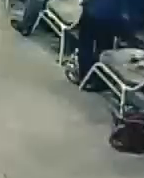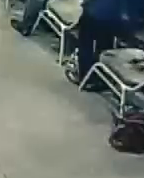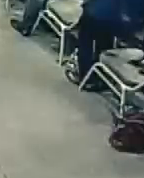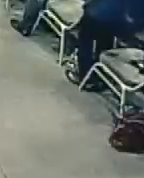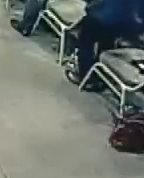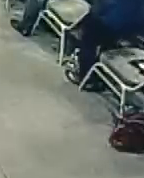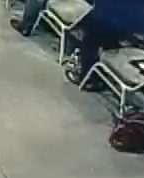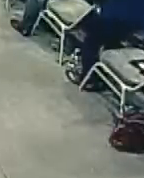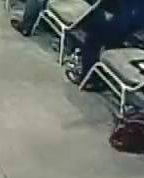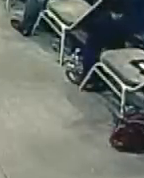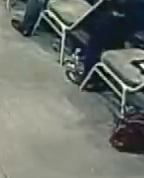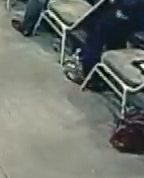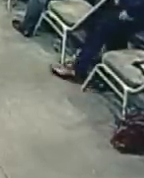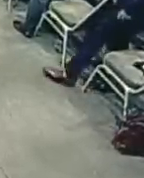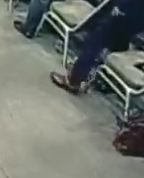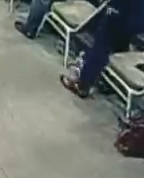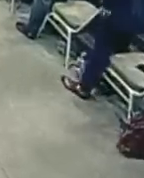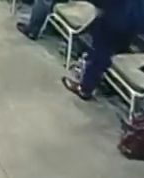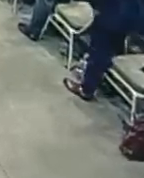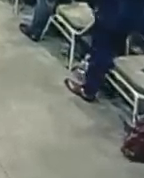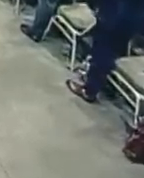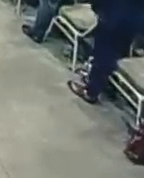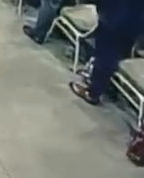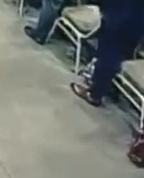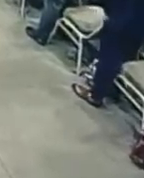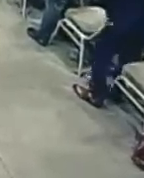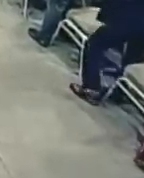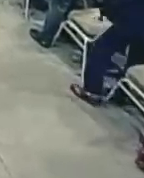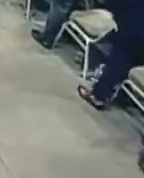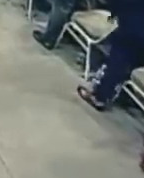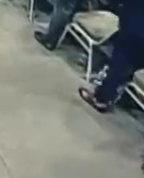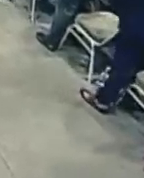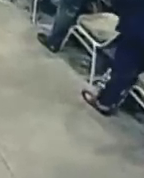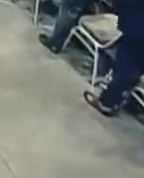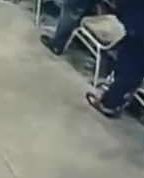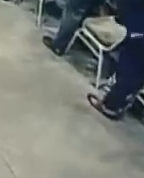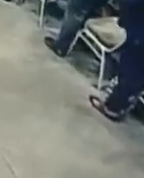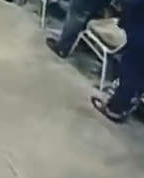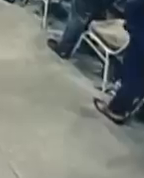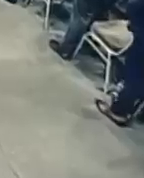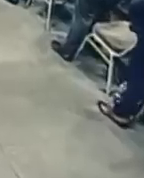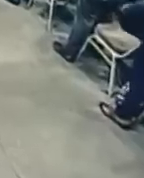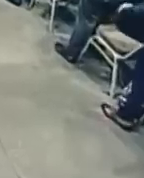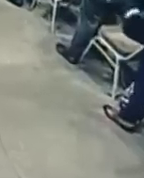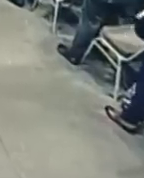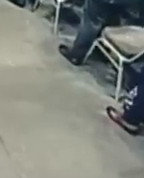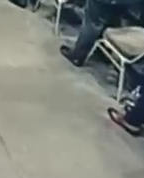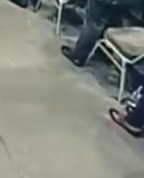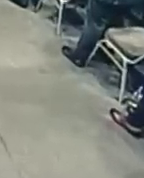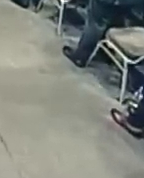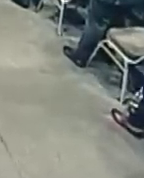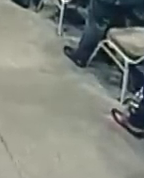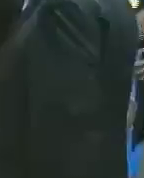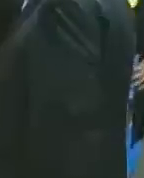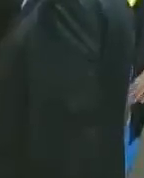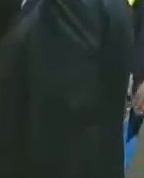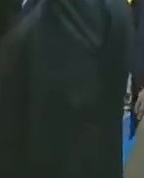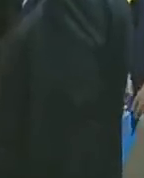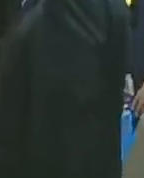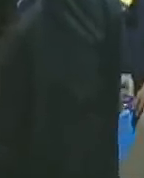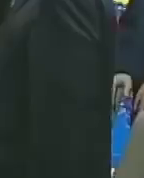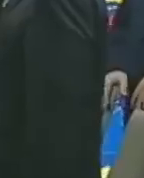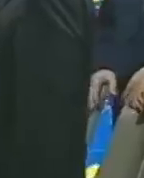República, la primera combatiente y diputada de la Asamblea Nacional, doctora Cilia Flores de Maduro. El jefe de Estado también